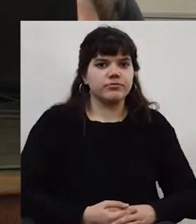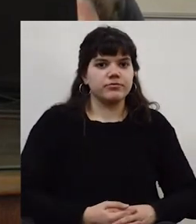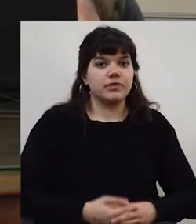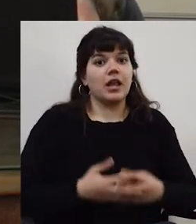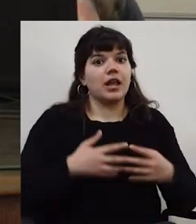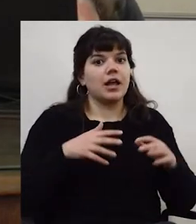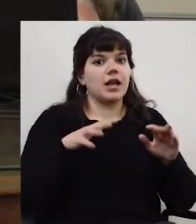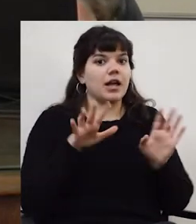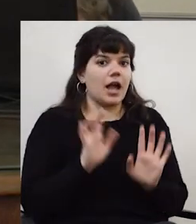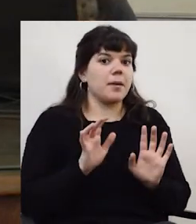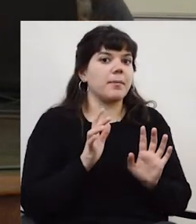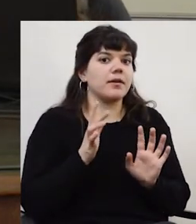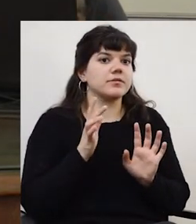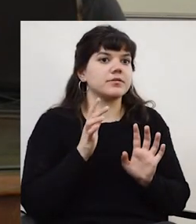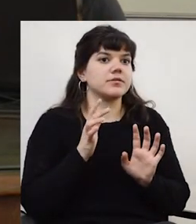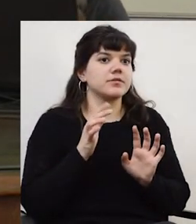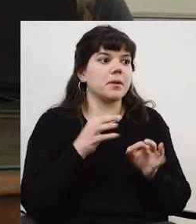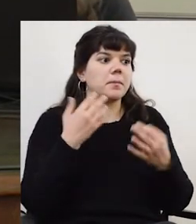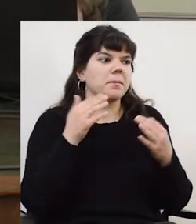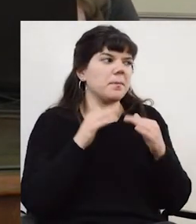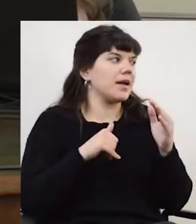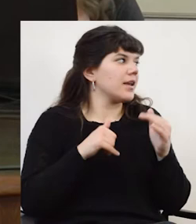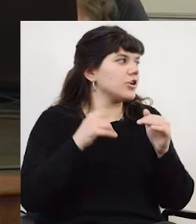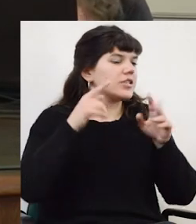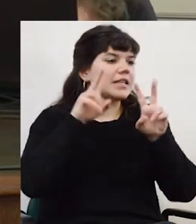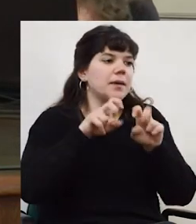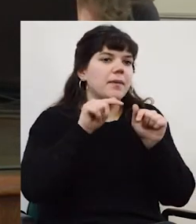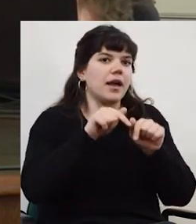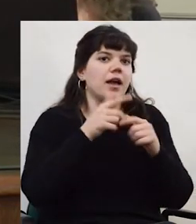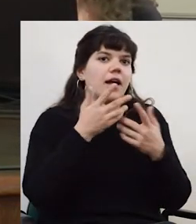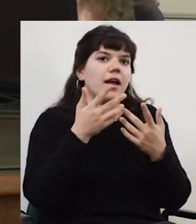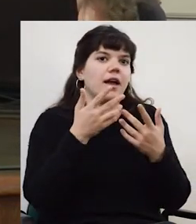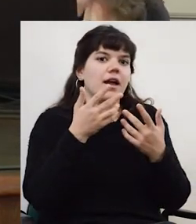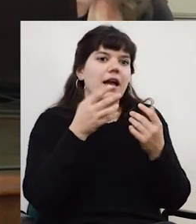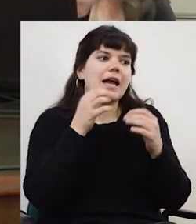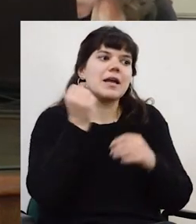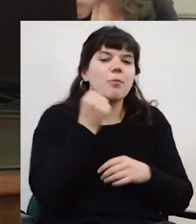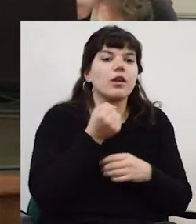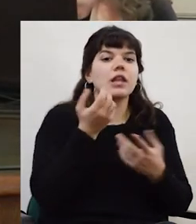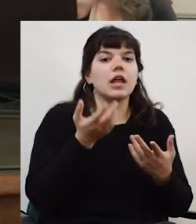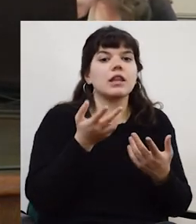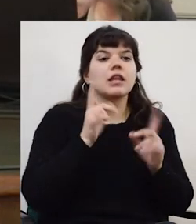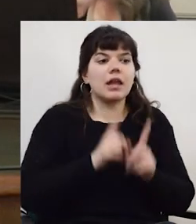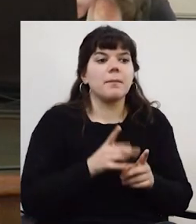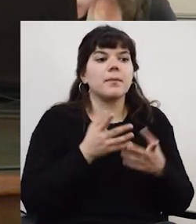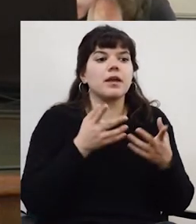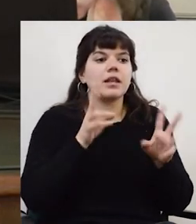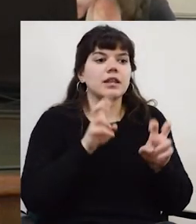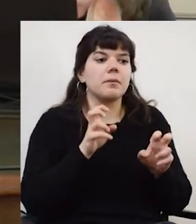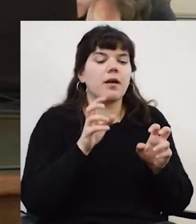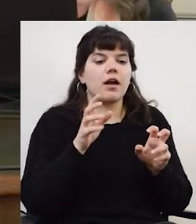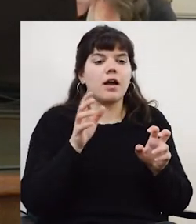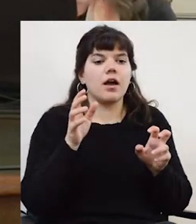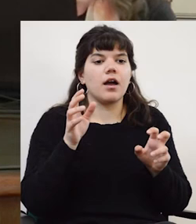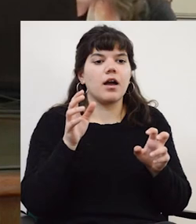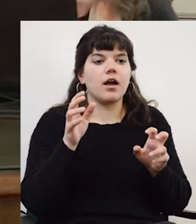Capaz que para ponernos un poco menos escépticos, por supuesto que siempre importa mucho, o todos queremos